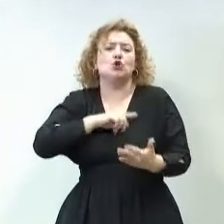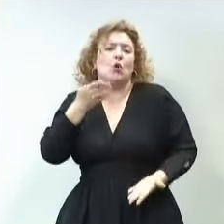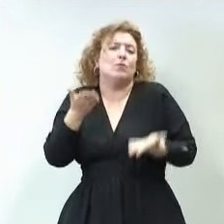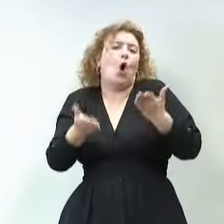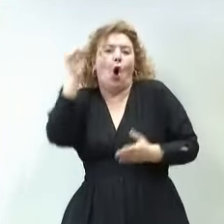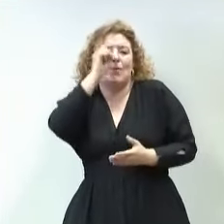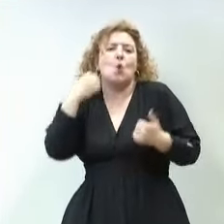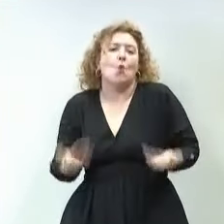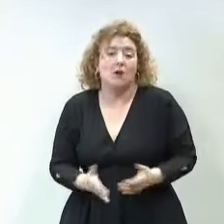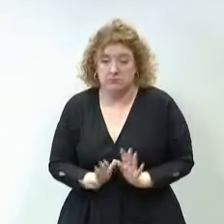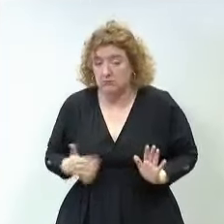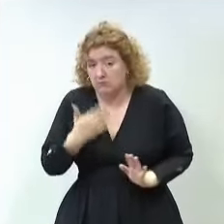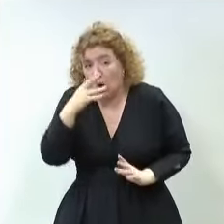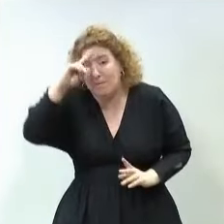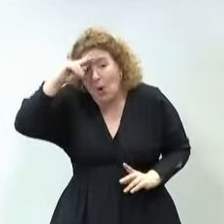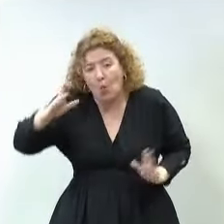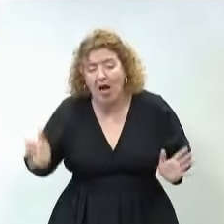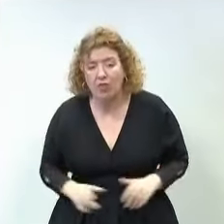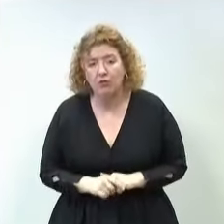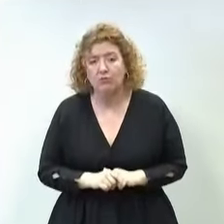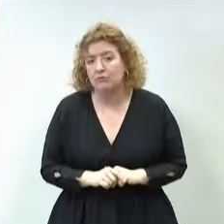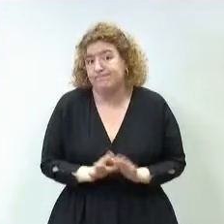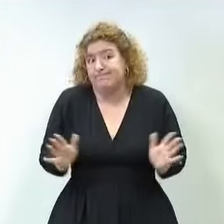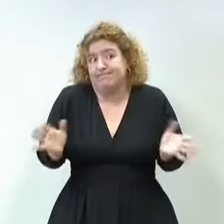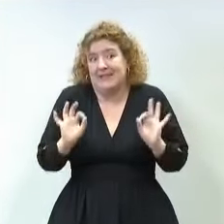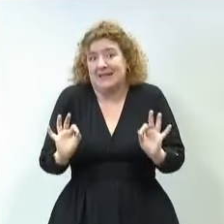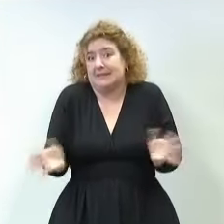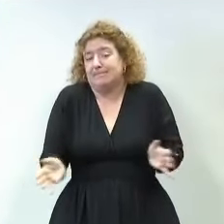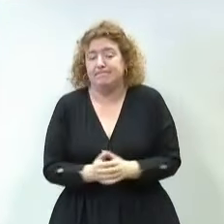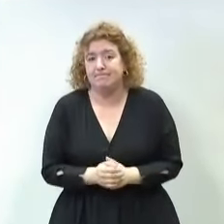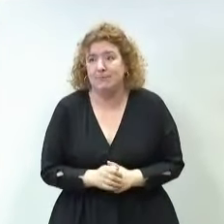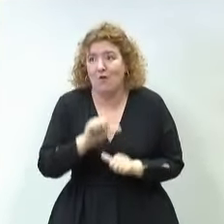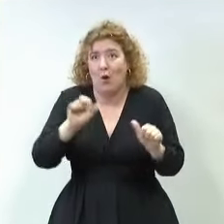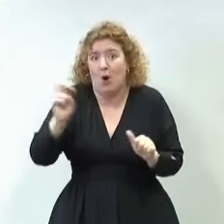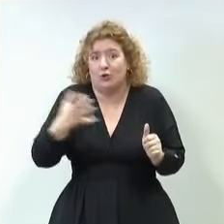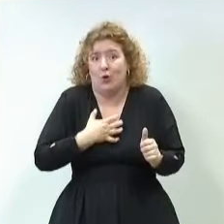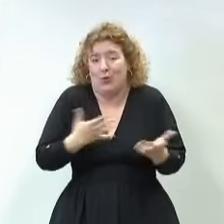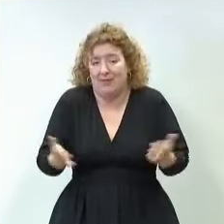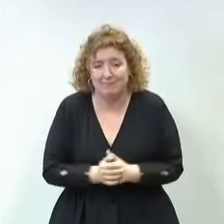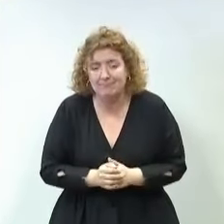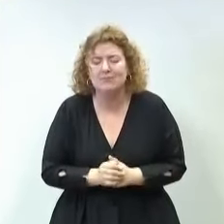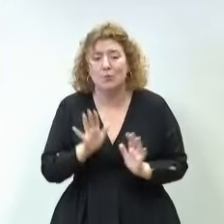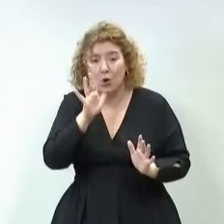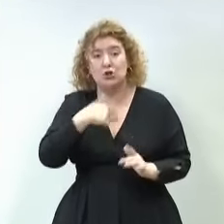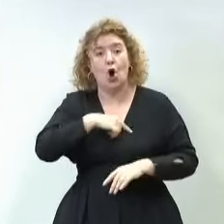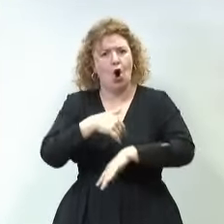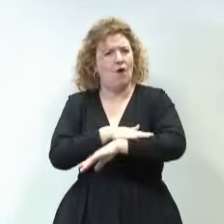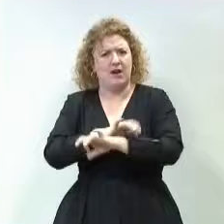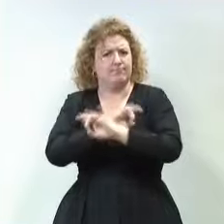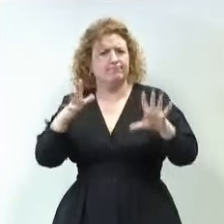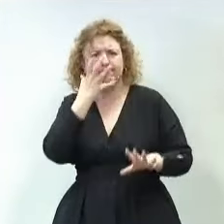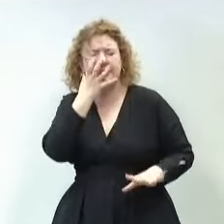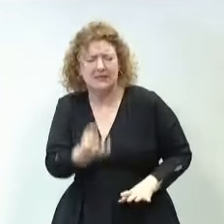momentos. Le diré, con preocupación, como no puede ser de otro modo. Y efectivamente, por esa preocupación, este Gobierno va a actuar con